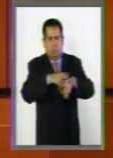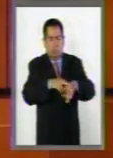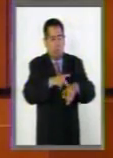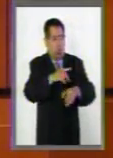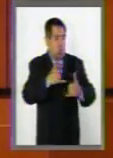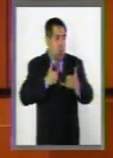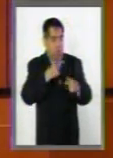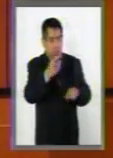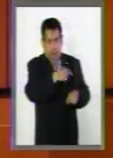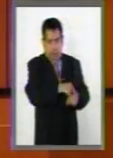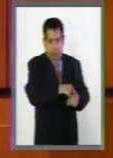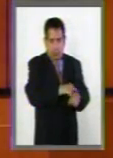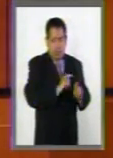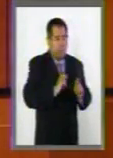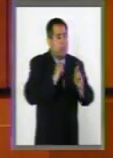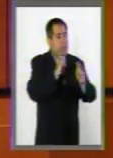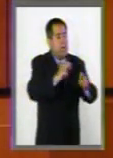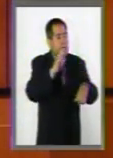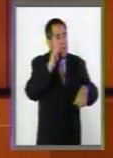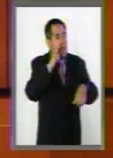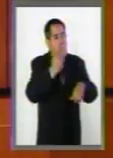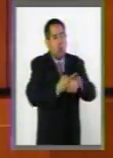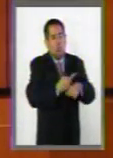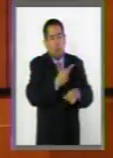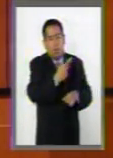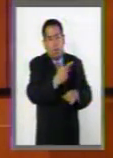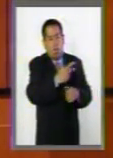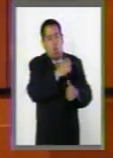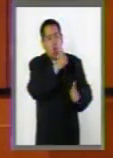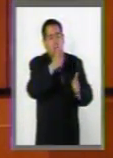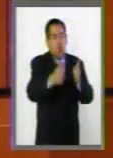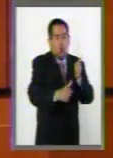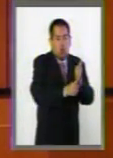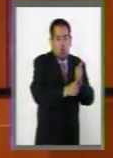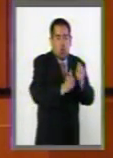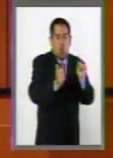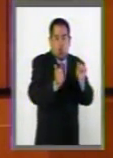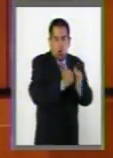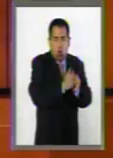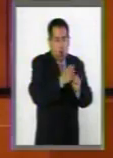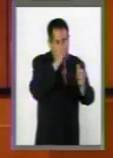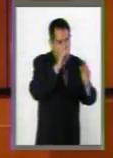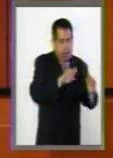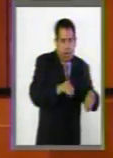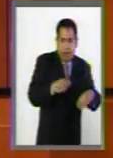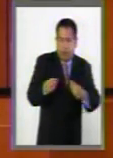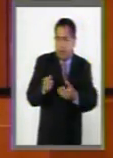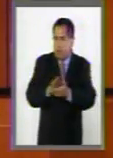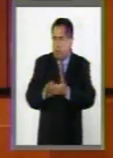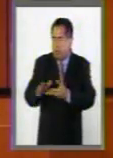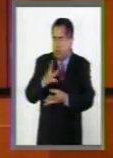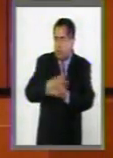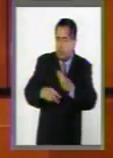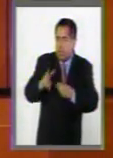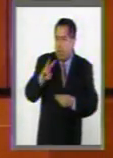adolescente serán responsables subsidarios de la reparación del daño a la víctima.